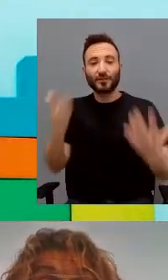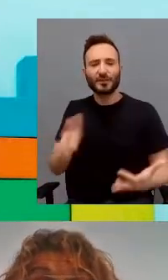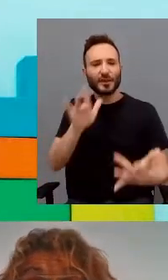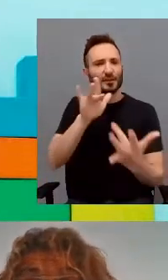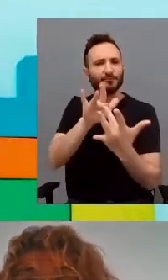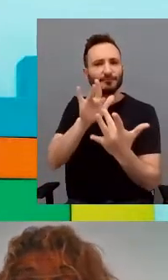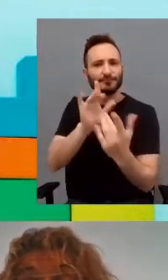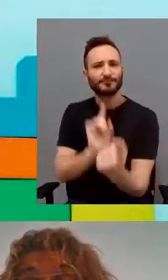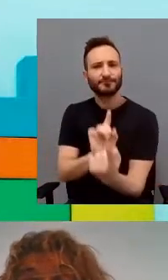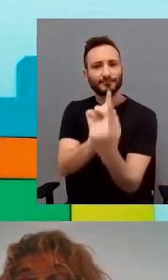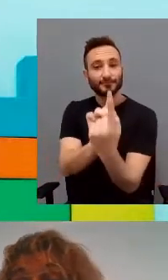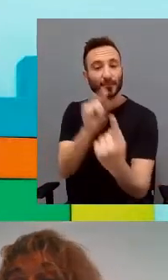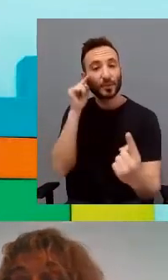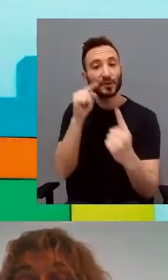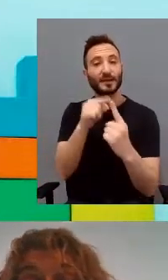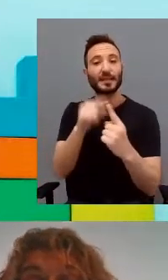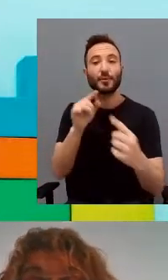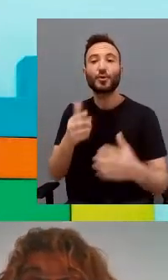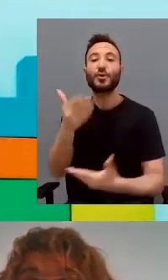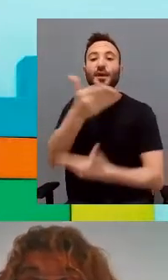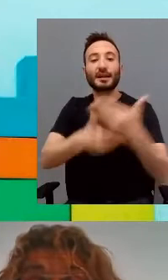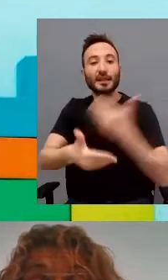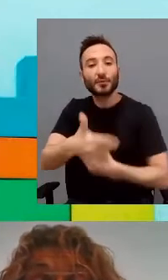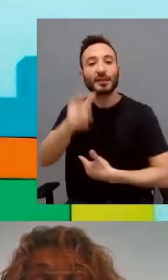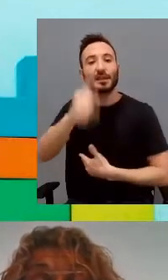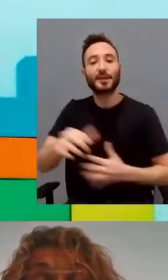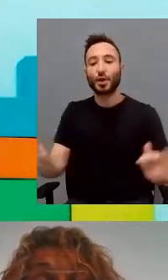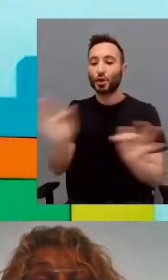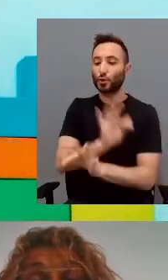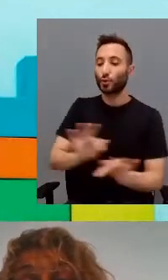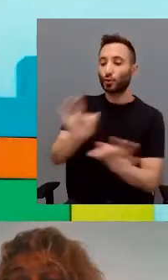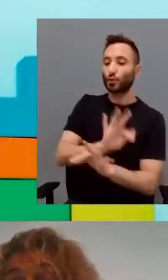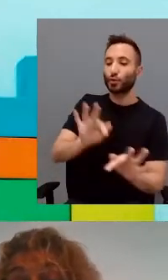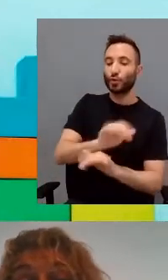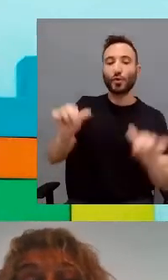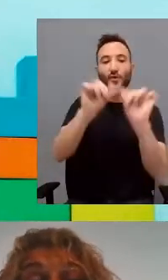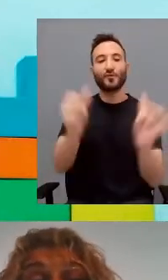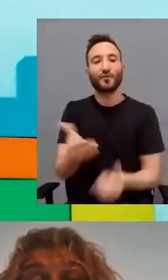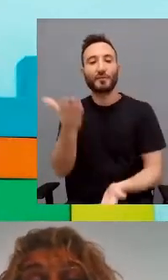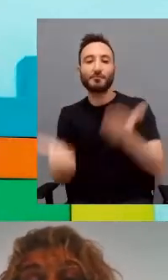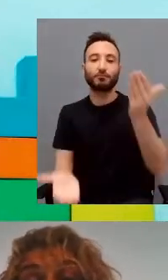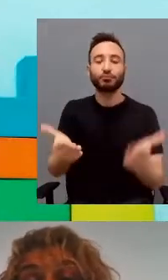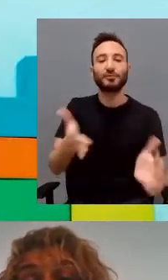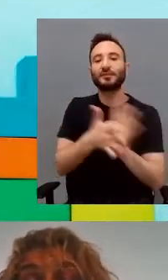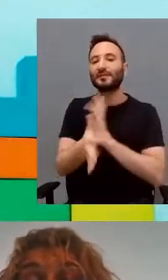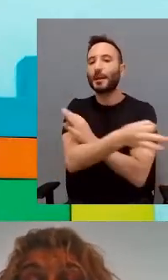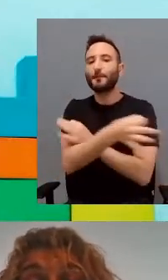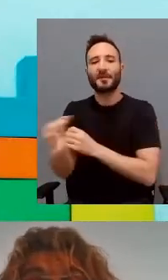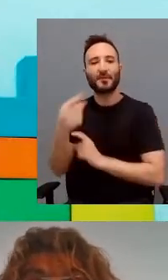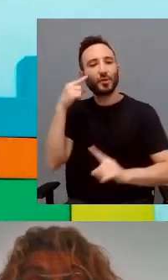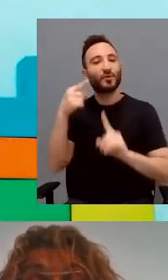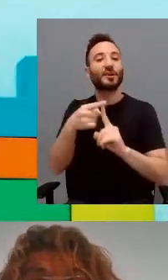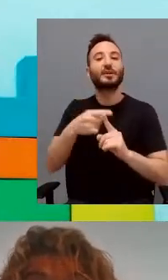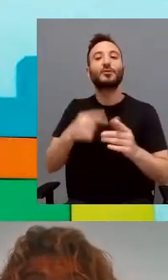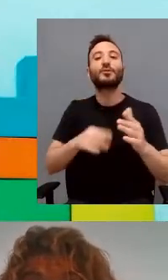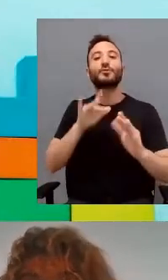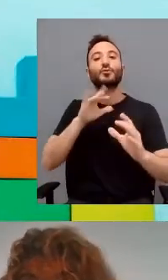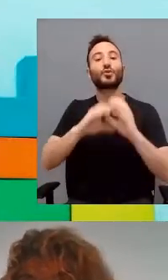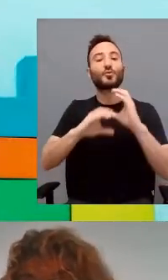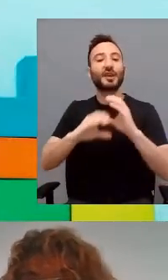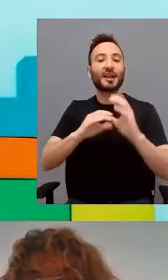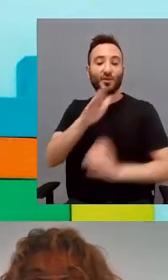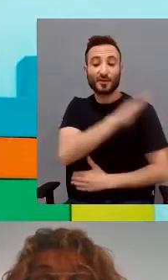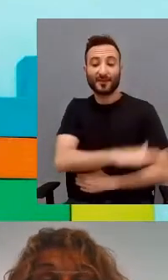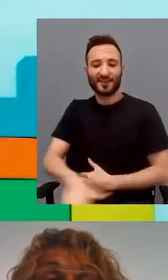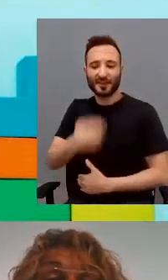que fomentan la reciprocidad y la alternancia de turnos de manera equilibrada se consideran las más apropiadas para desarrollar la comunicación